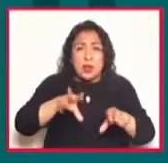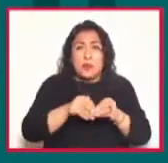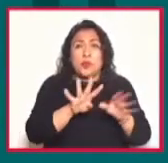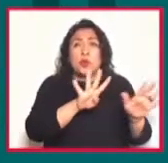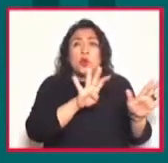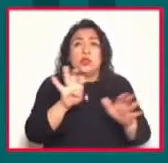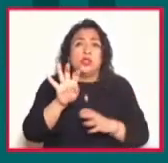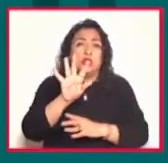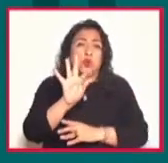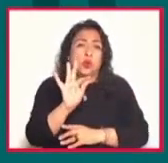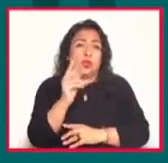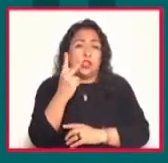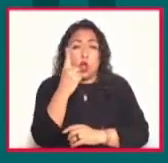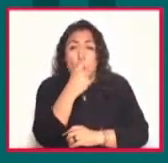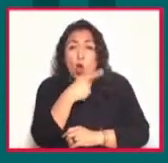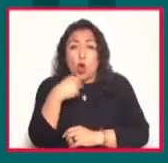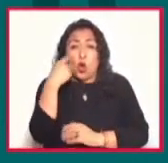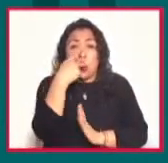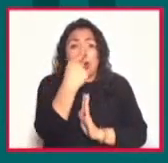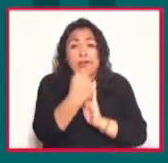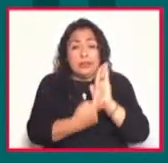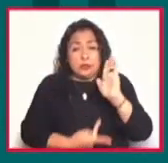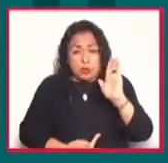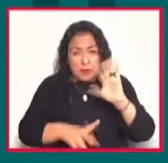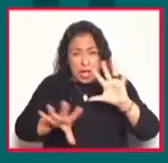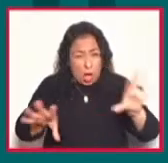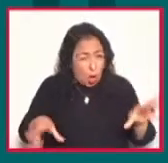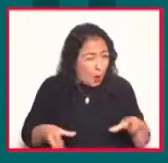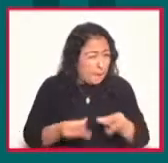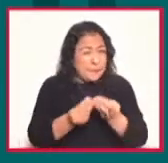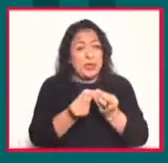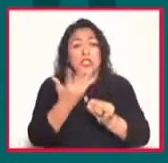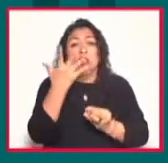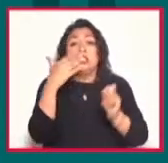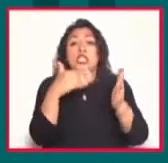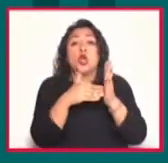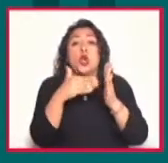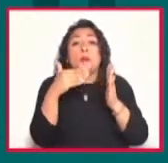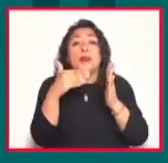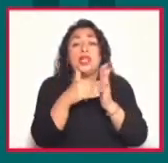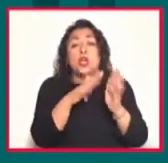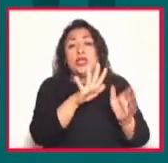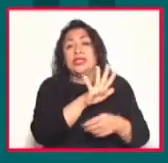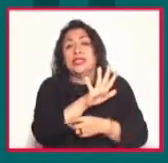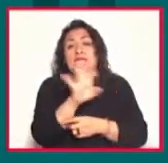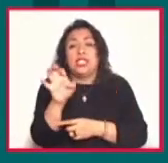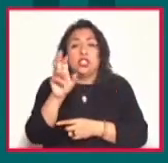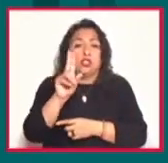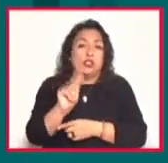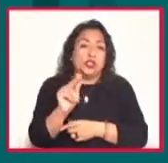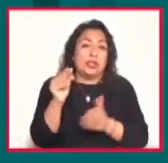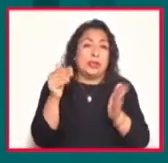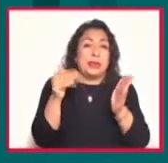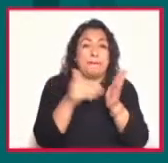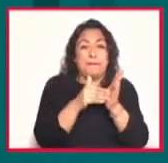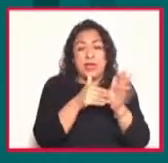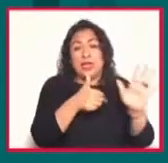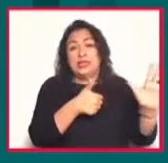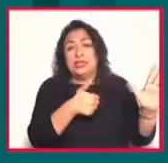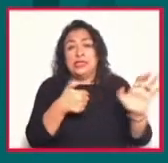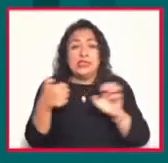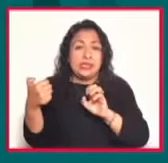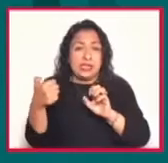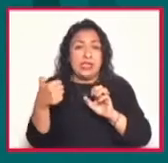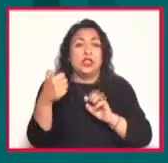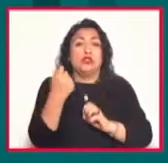ocho horas de programación, y un total de cinco millones quinientos ochenta mil seiscientos